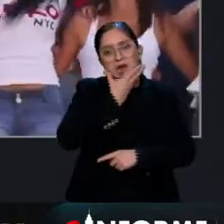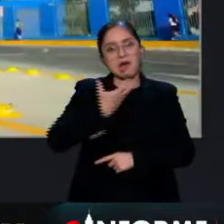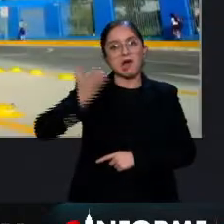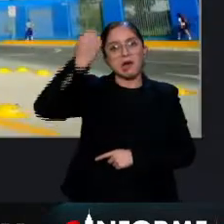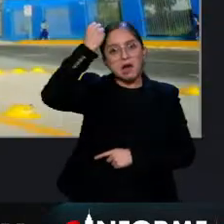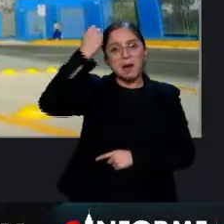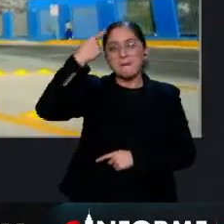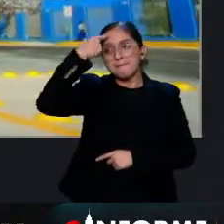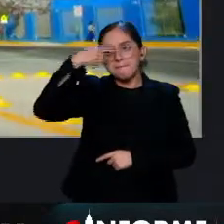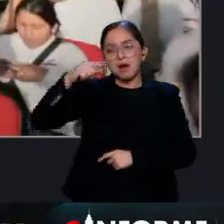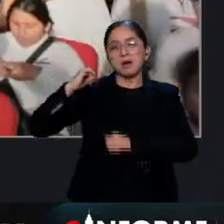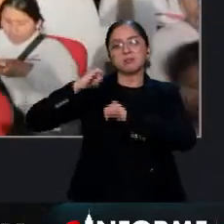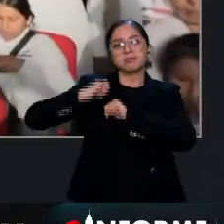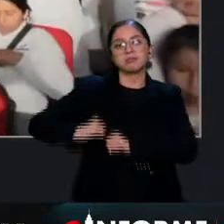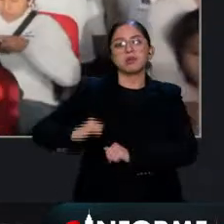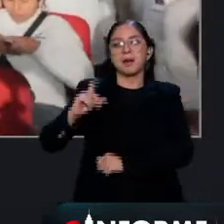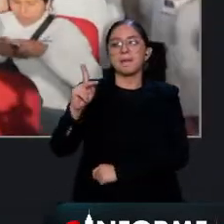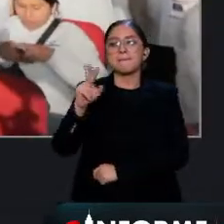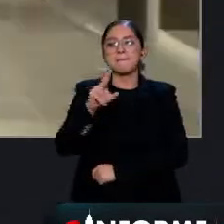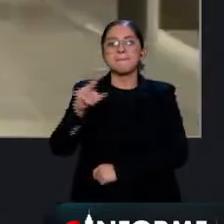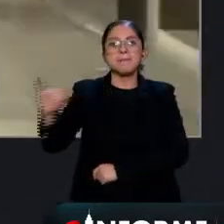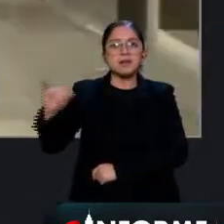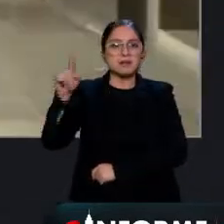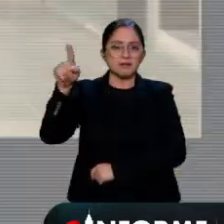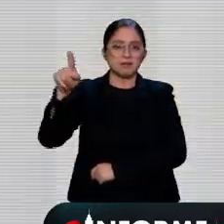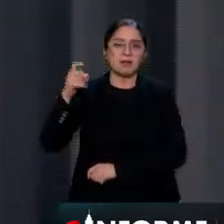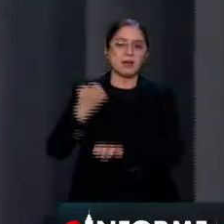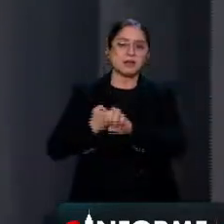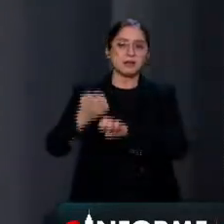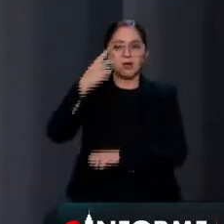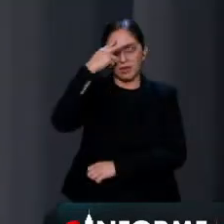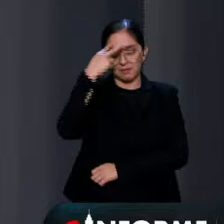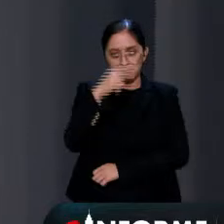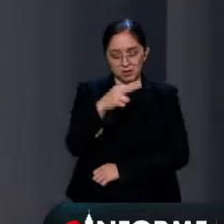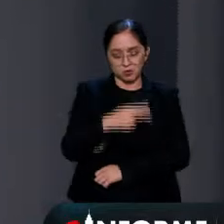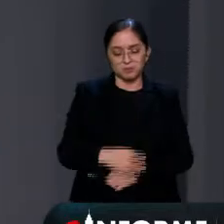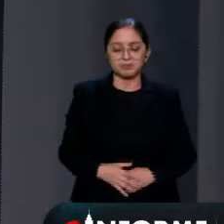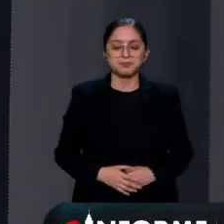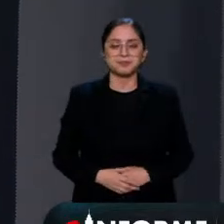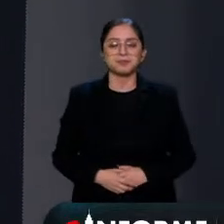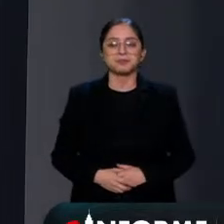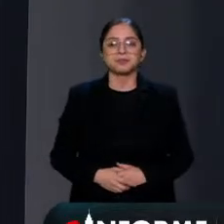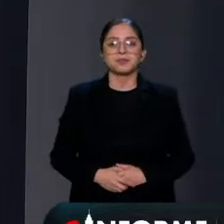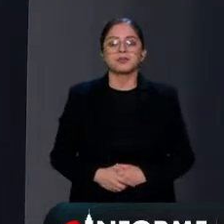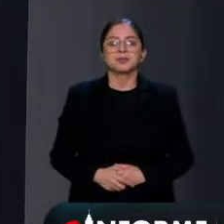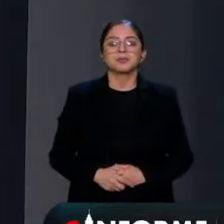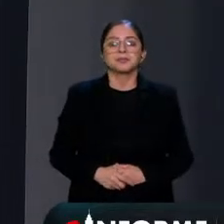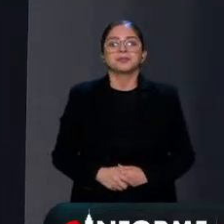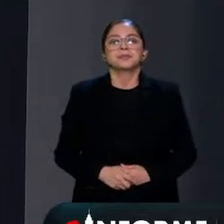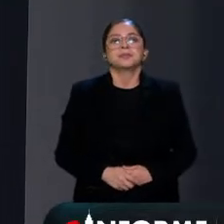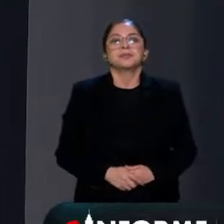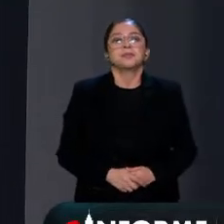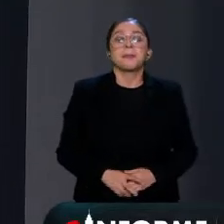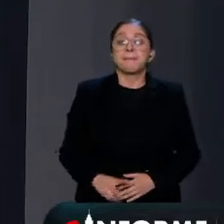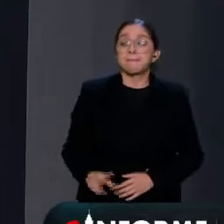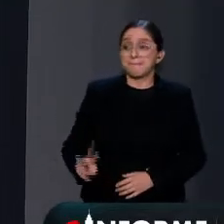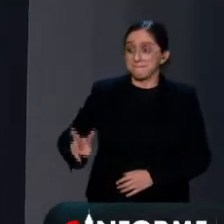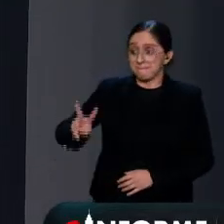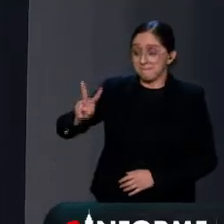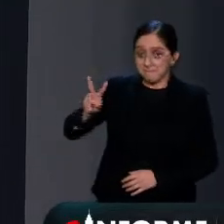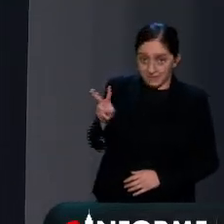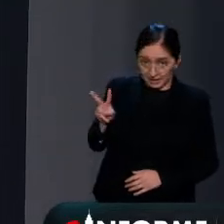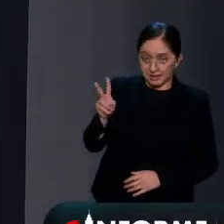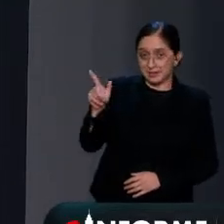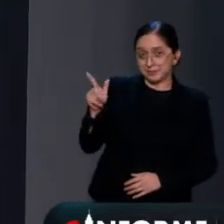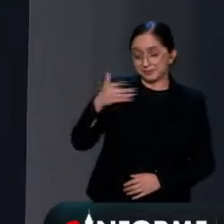mantener al PRI allá en el gobierno del Estado de México. Bueno, y luego de que el viernes pasado el dirigente nacional